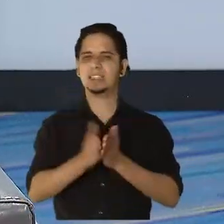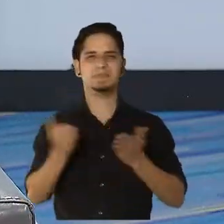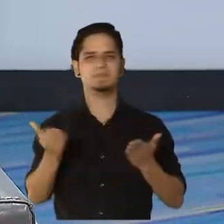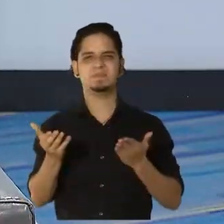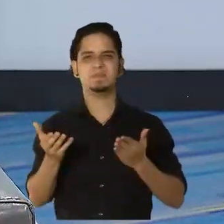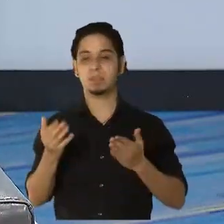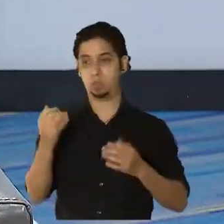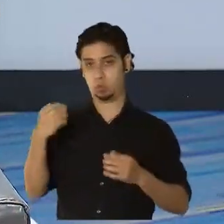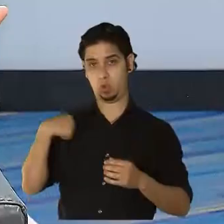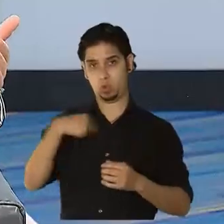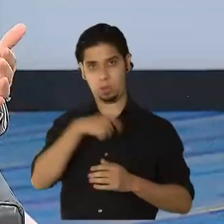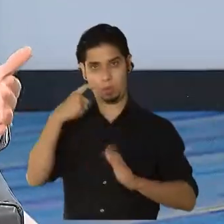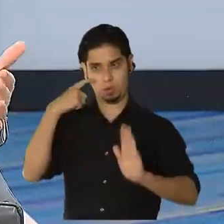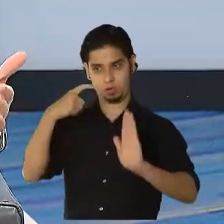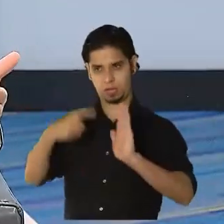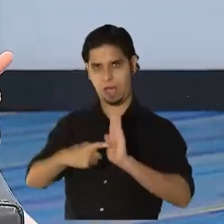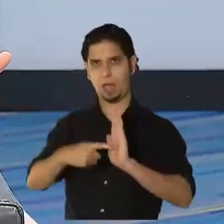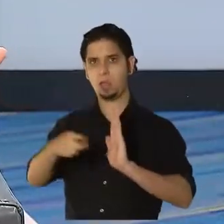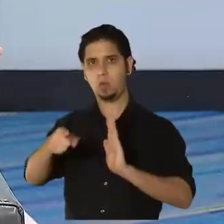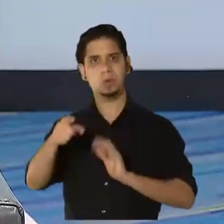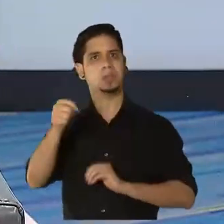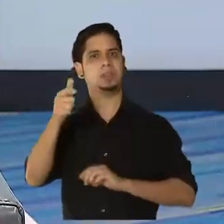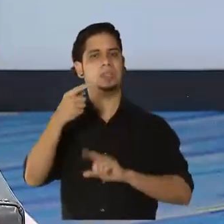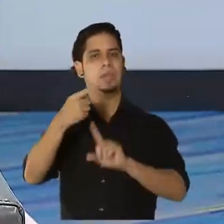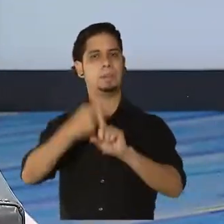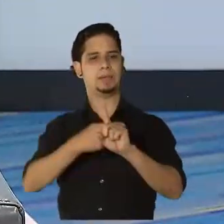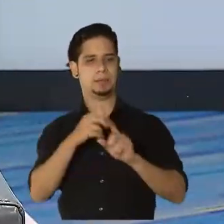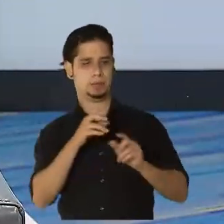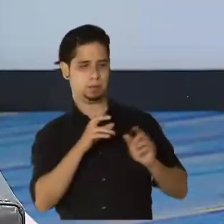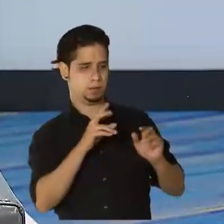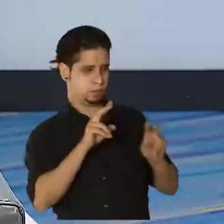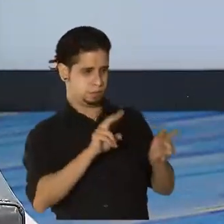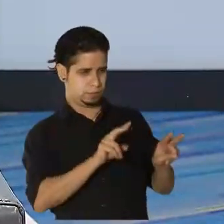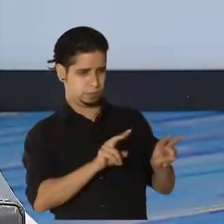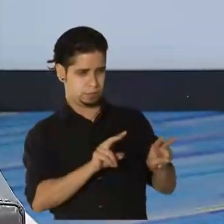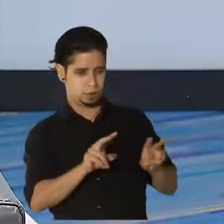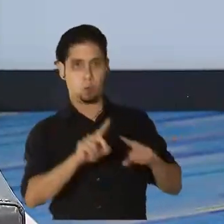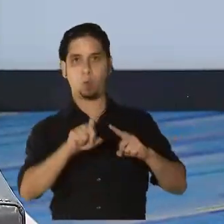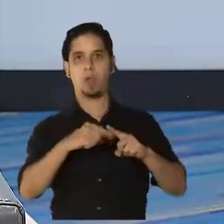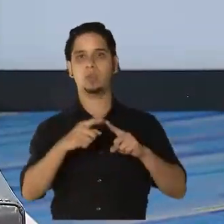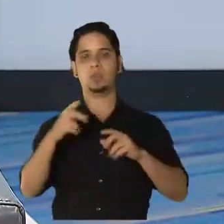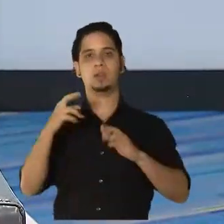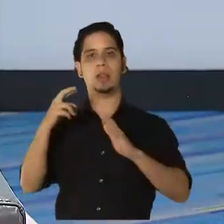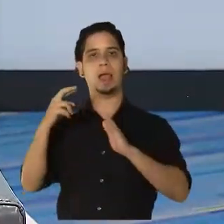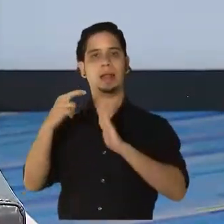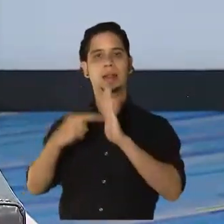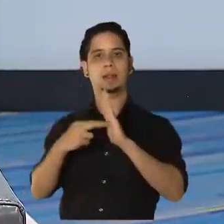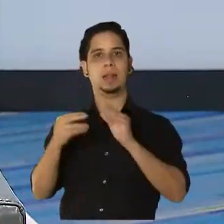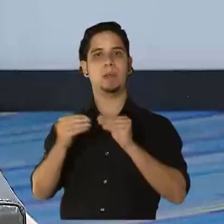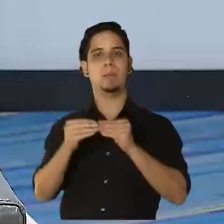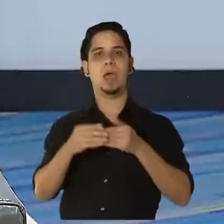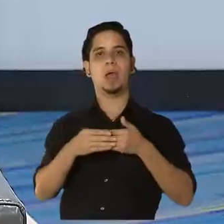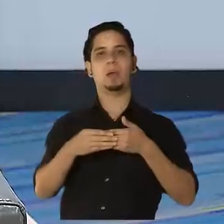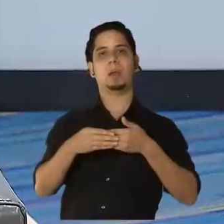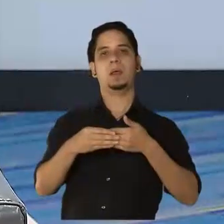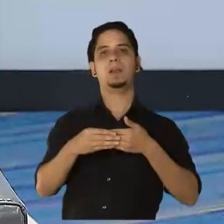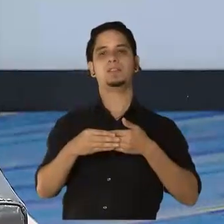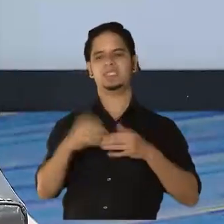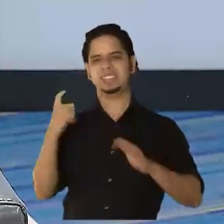lo que hemos visto en estos últimos 10 meses de aprendizaje es que cada vez que se flexibiliza hay un aumento de casos.